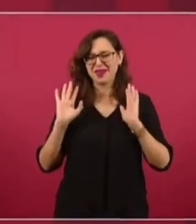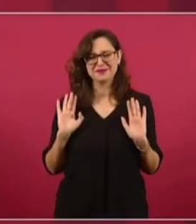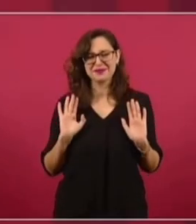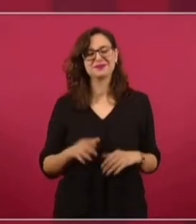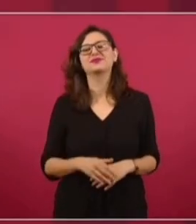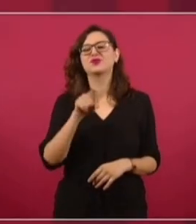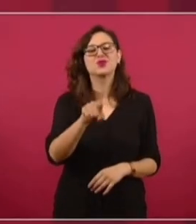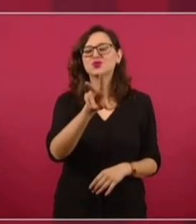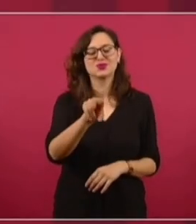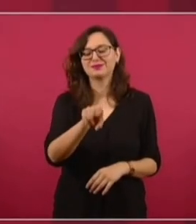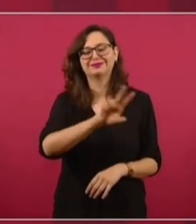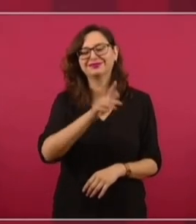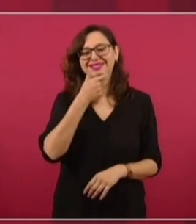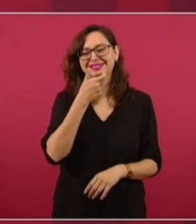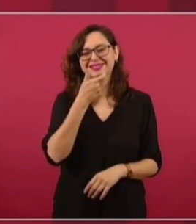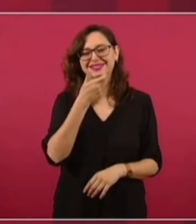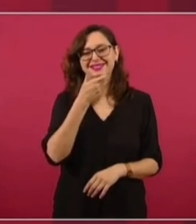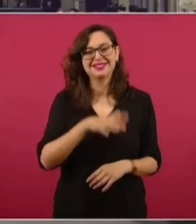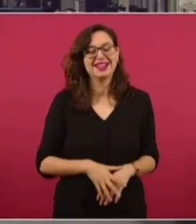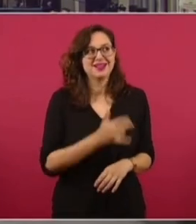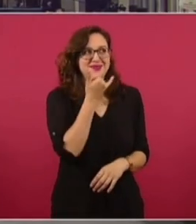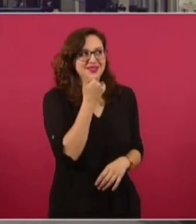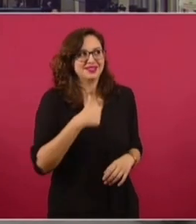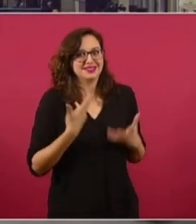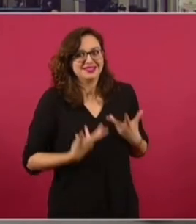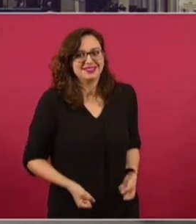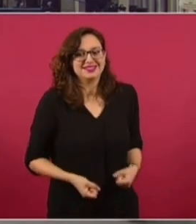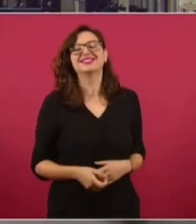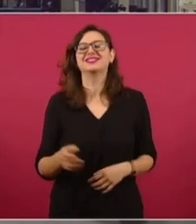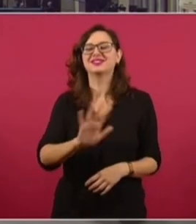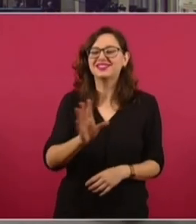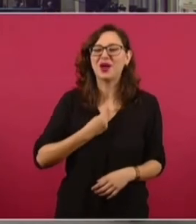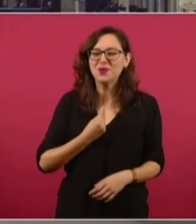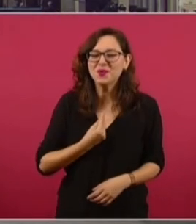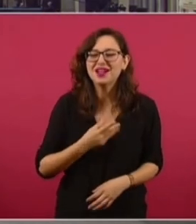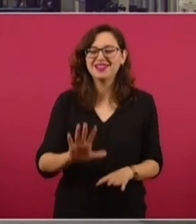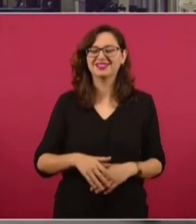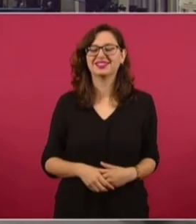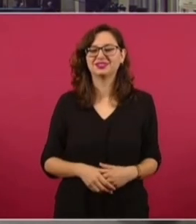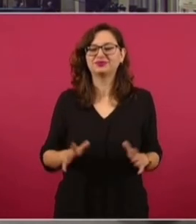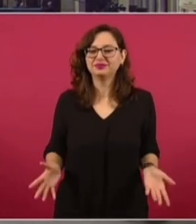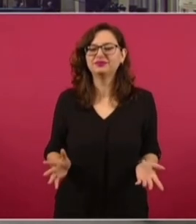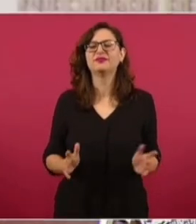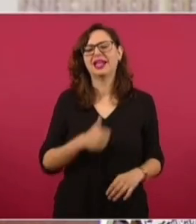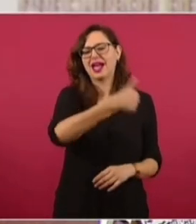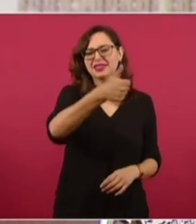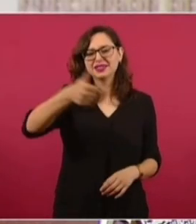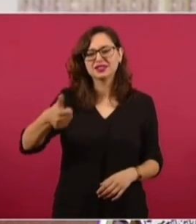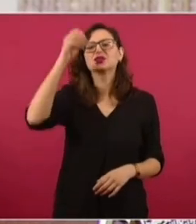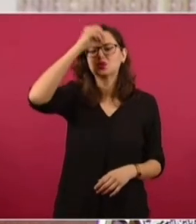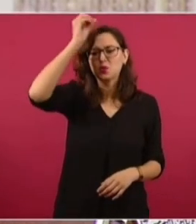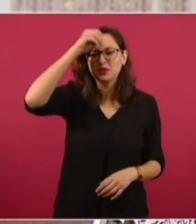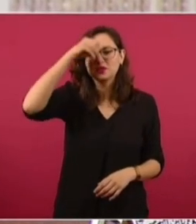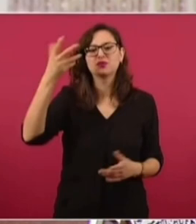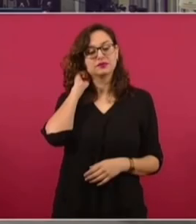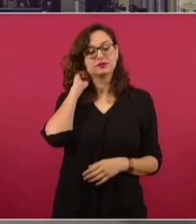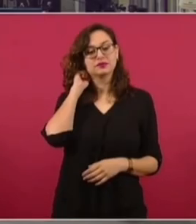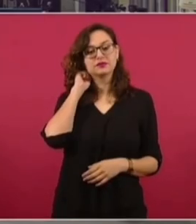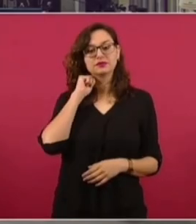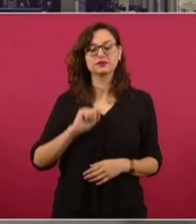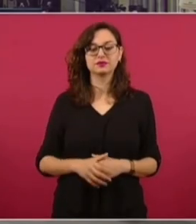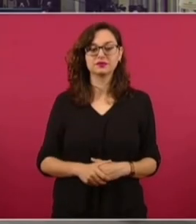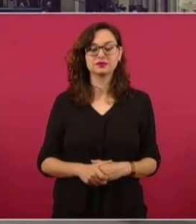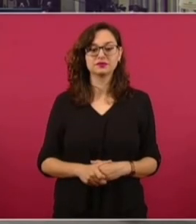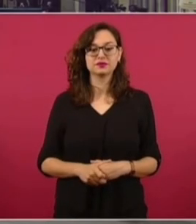Este, no, tú no, pero lo que quiero decir es... Ya me había asustado, presidente. Espérate. No, es que aguanten, cada quien tiene su criterio y somos libres.